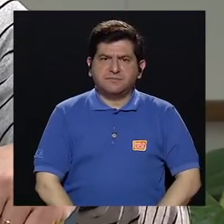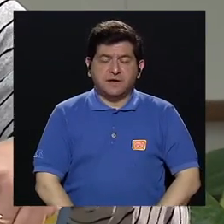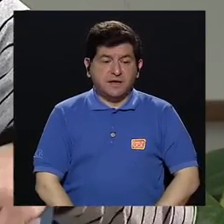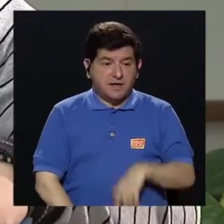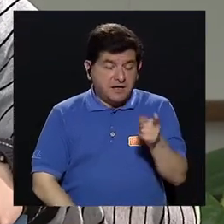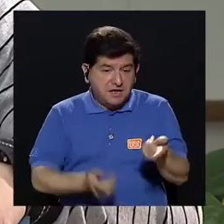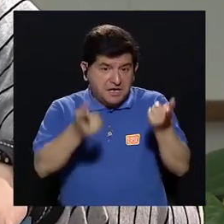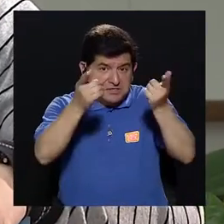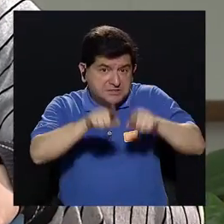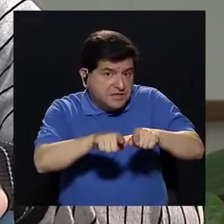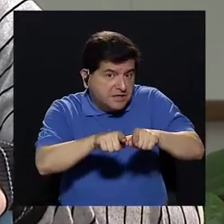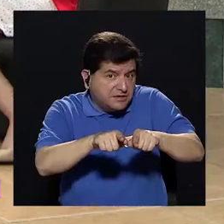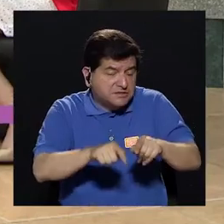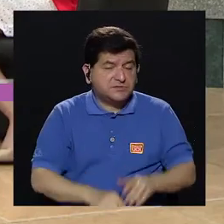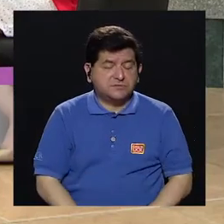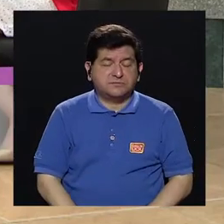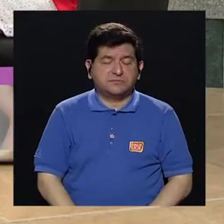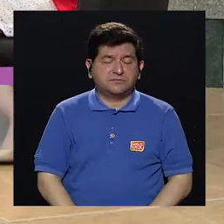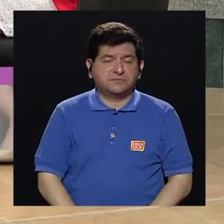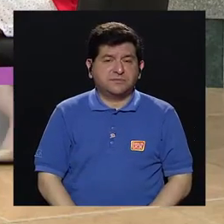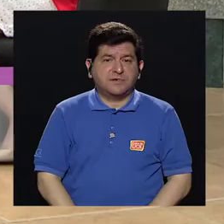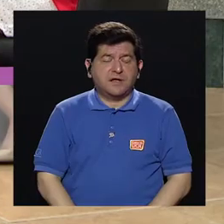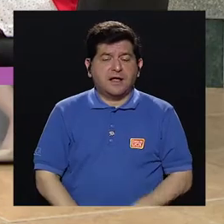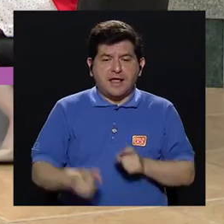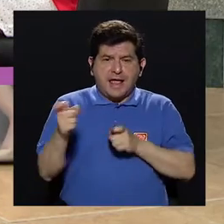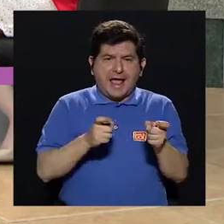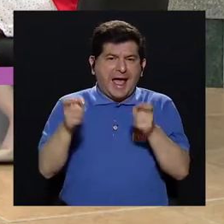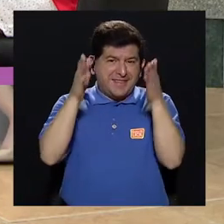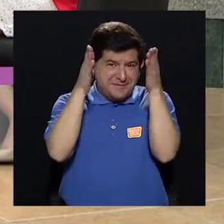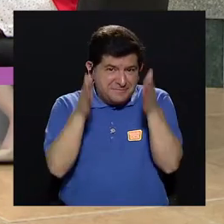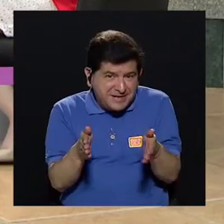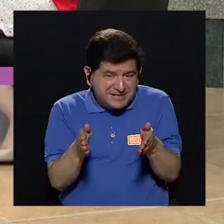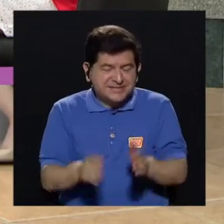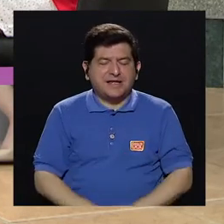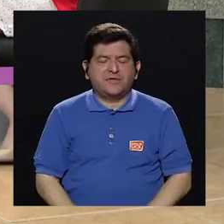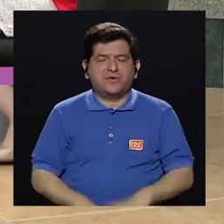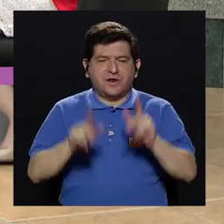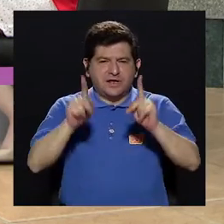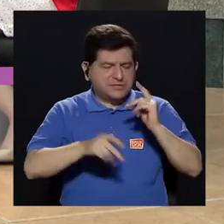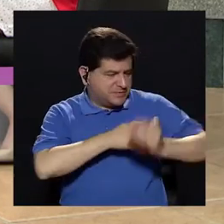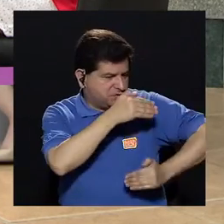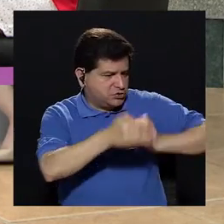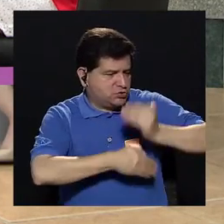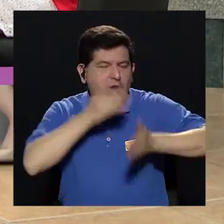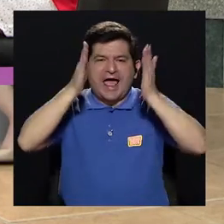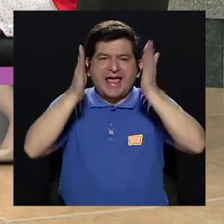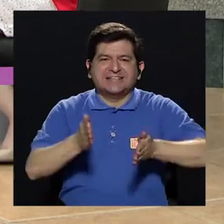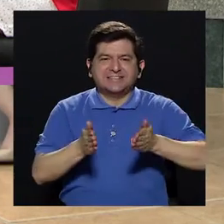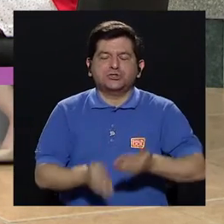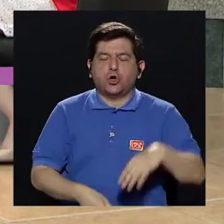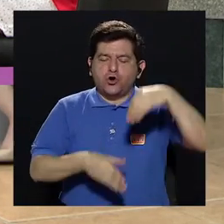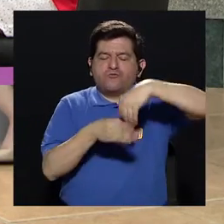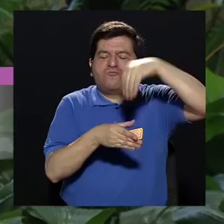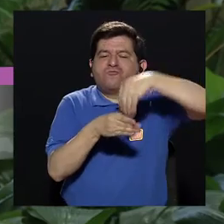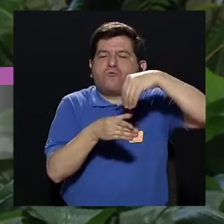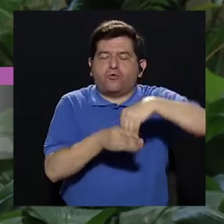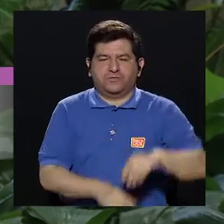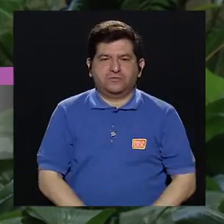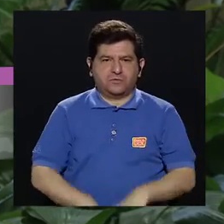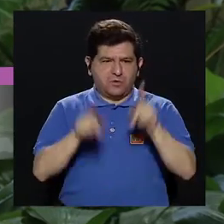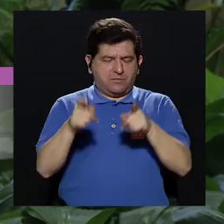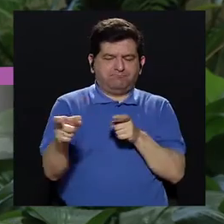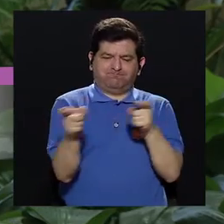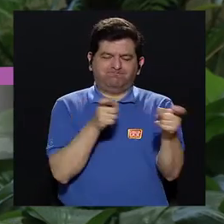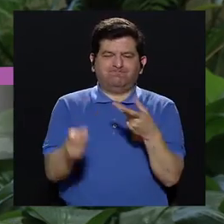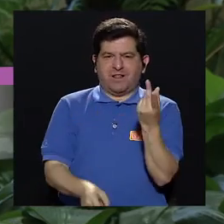hacer la matemática? Sí, el administrador es el gestor del fondo. Entonces, por ejemplo, el que